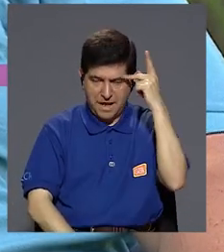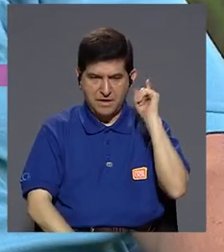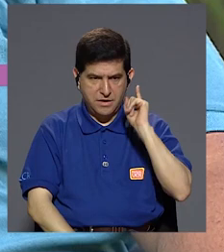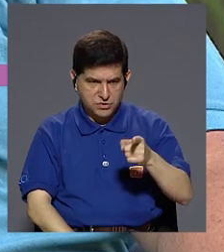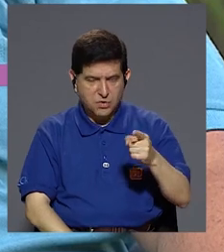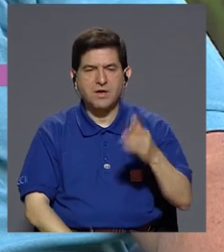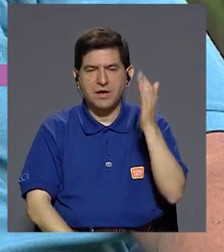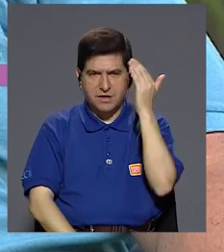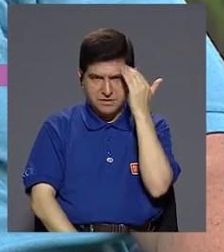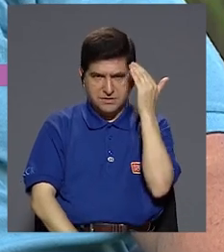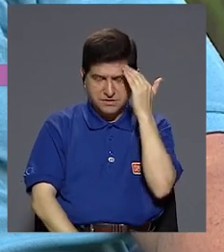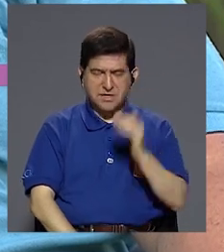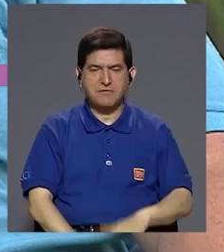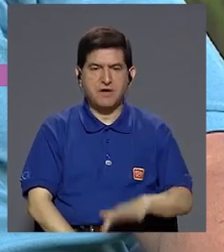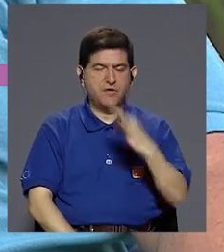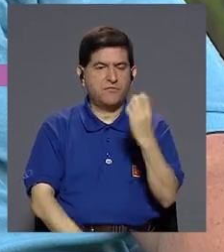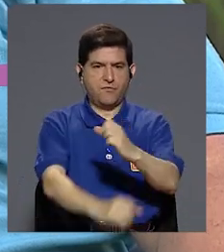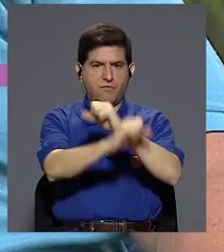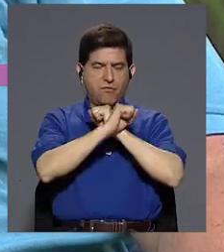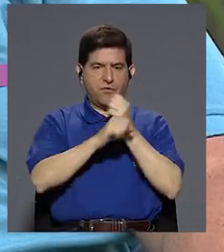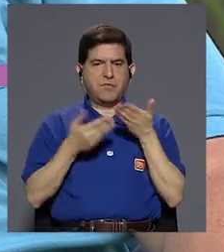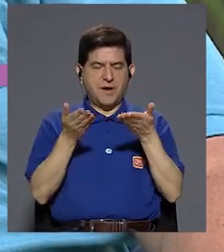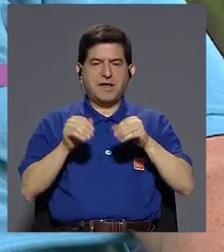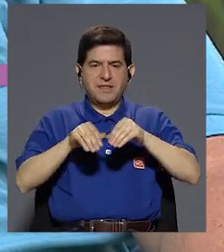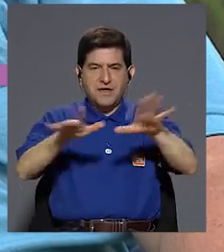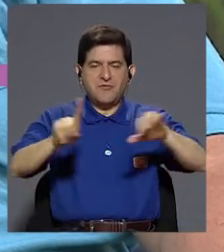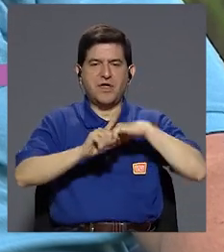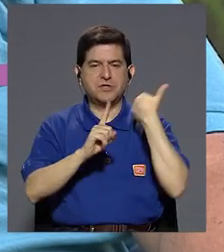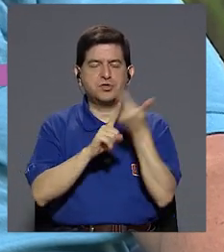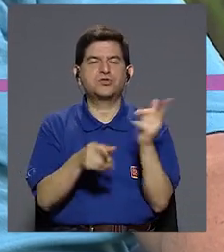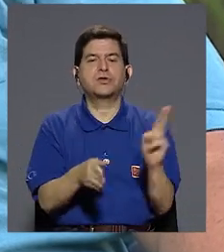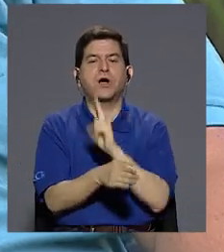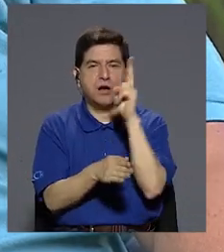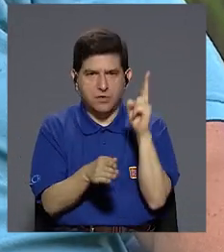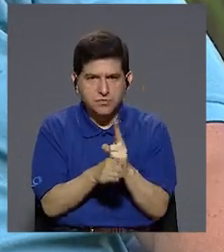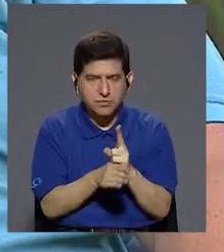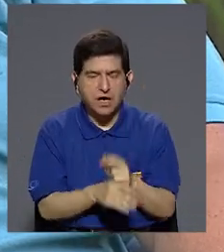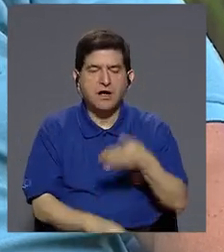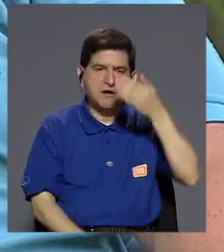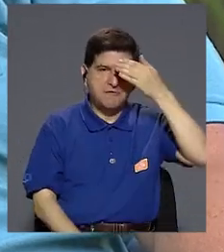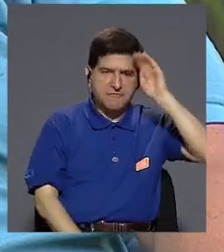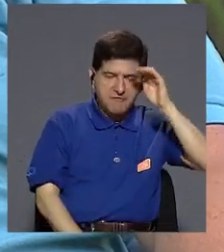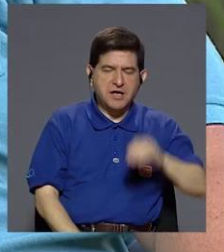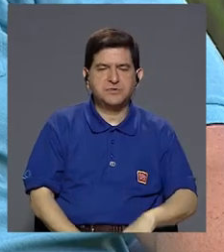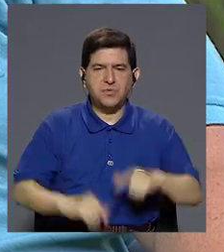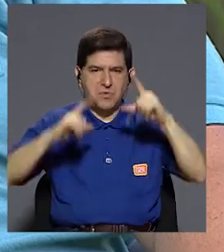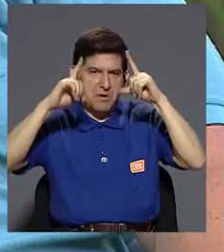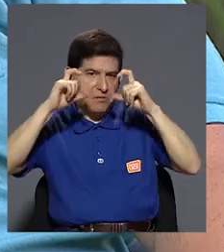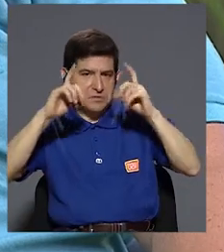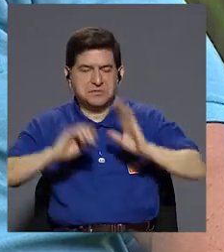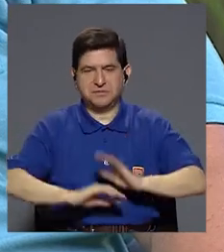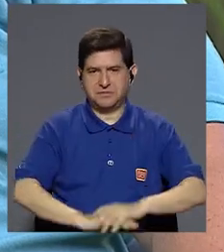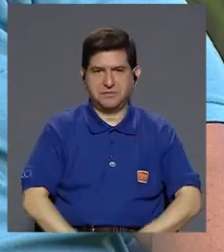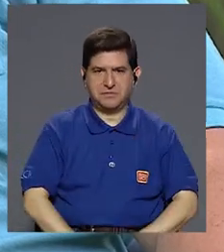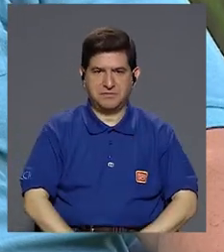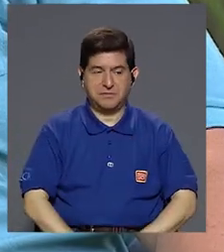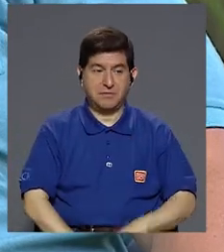mamás están en la obligación de conocer las medidas de seguridad que le ofrece la red social que usen. Facebook, Instagram,